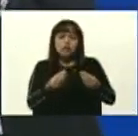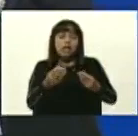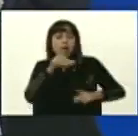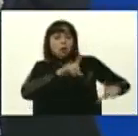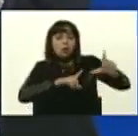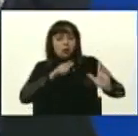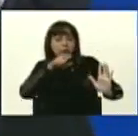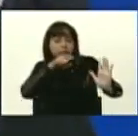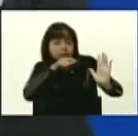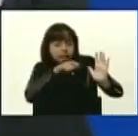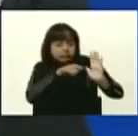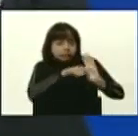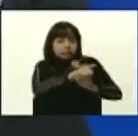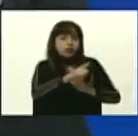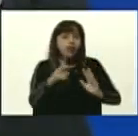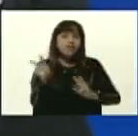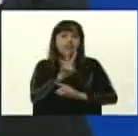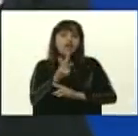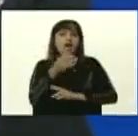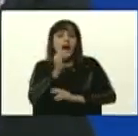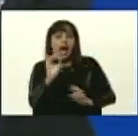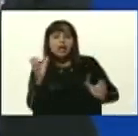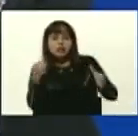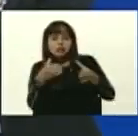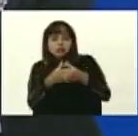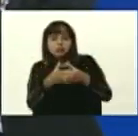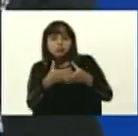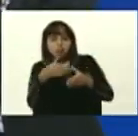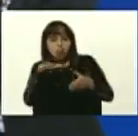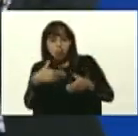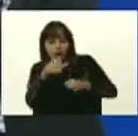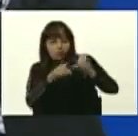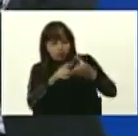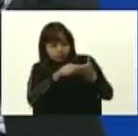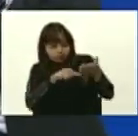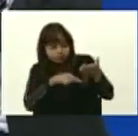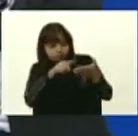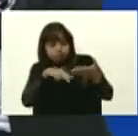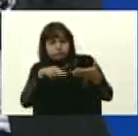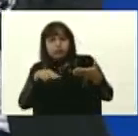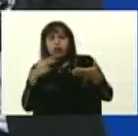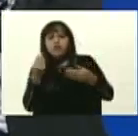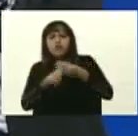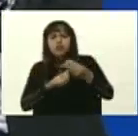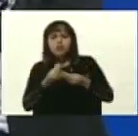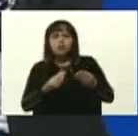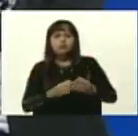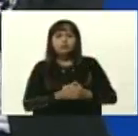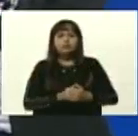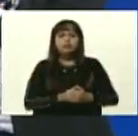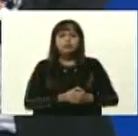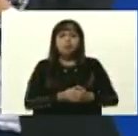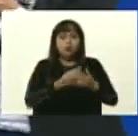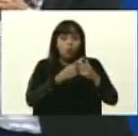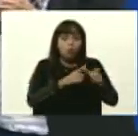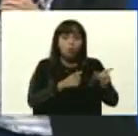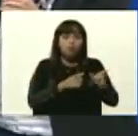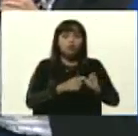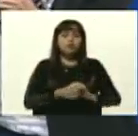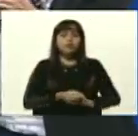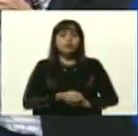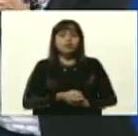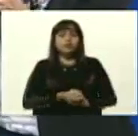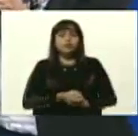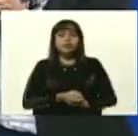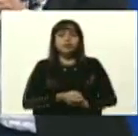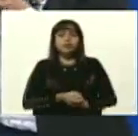Venezuela tienen el equipo para leerlo. Otra de las grandes ventajas, presidente, es que usted lo